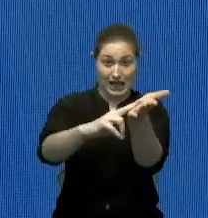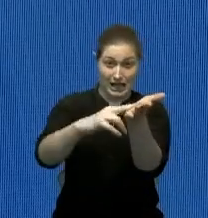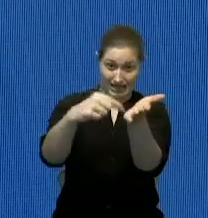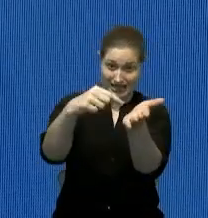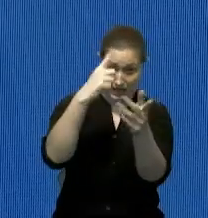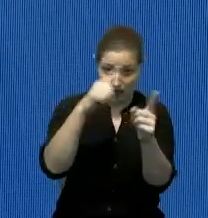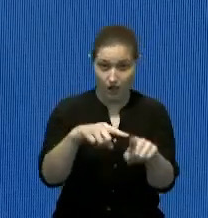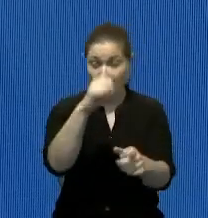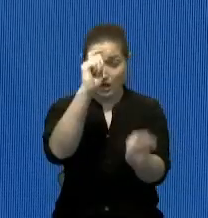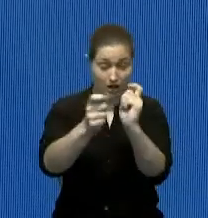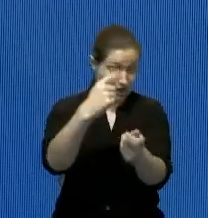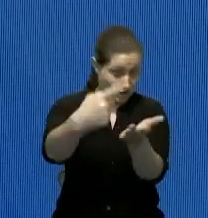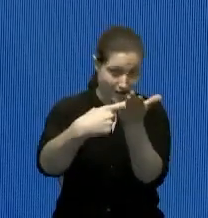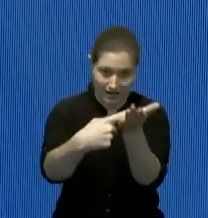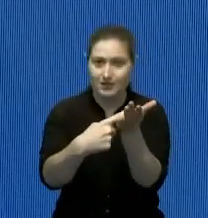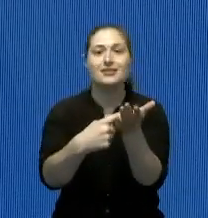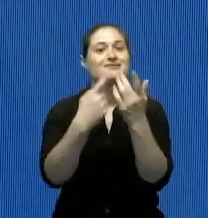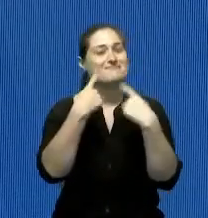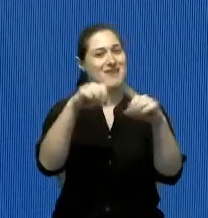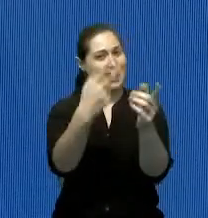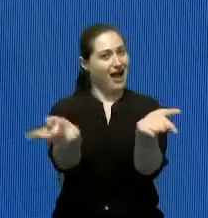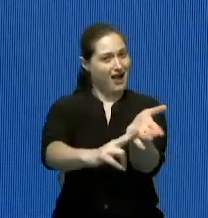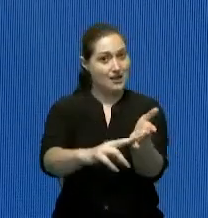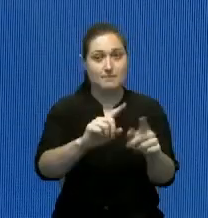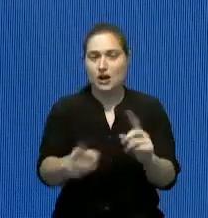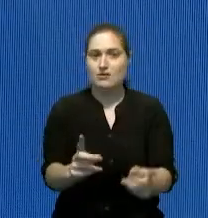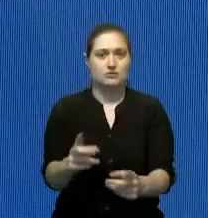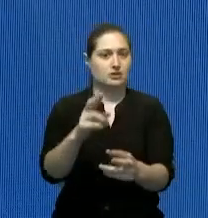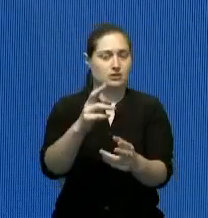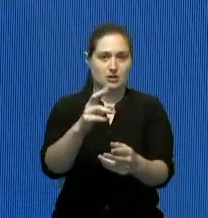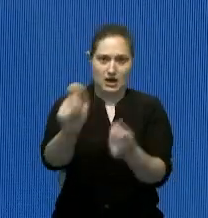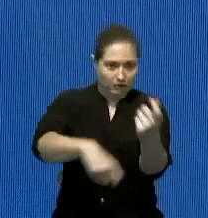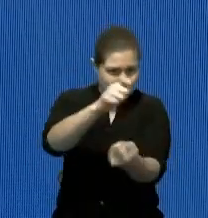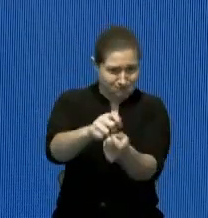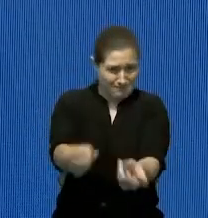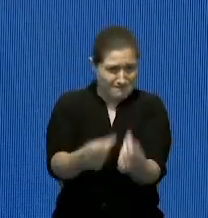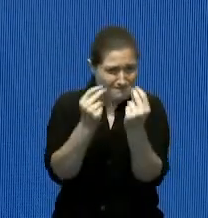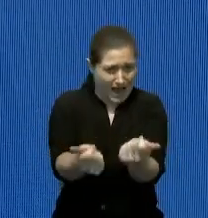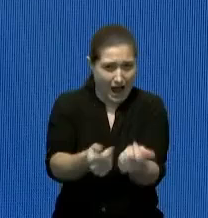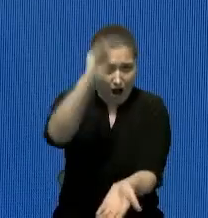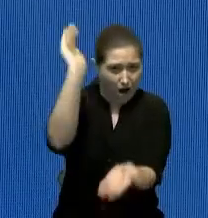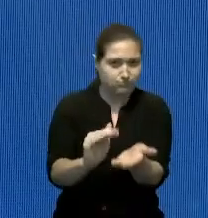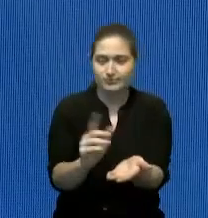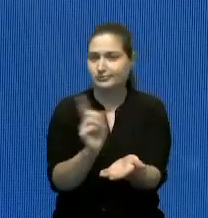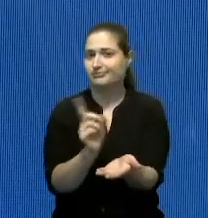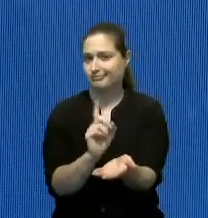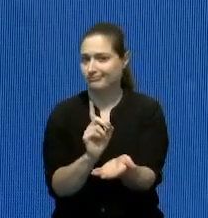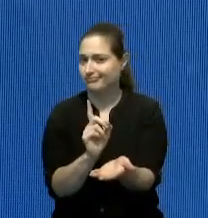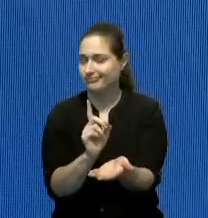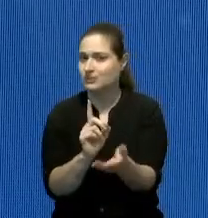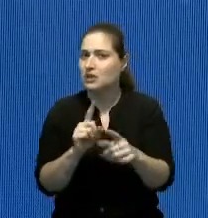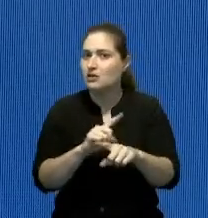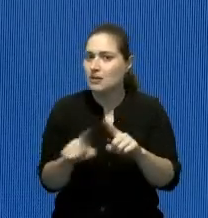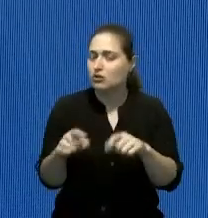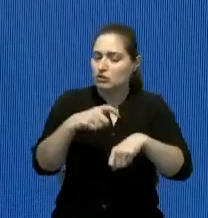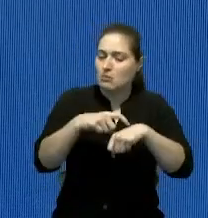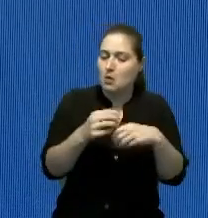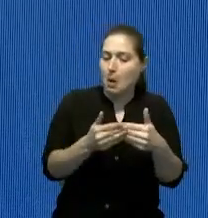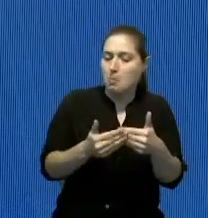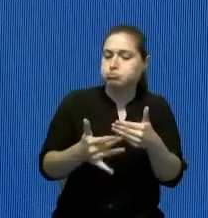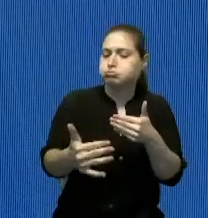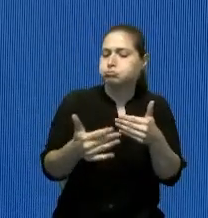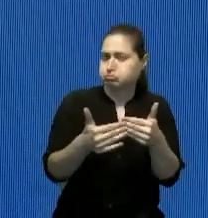pero no es inmediato que se va a lograr la reducción pero va a ser en un tiempo